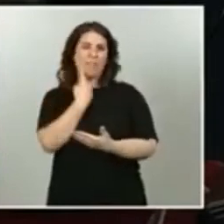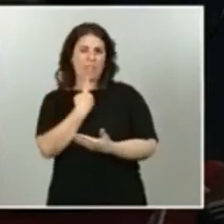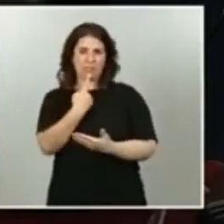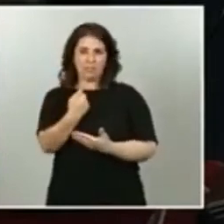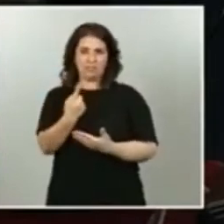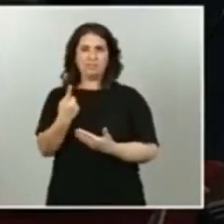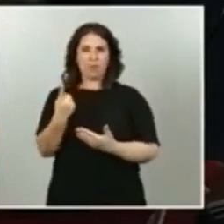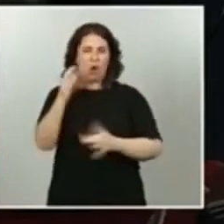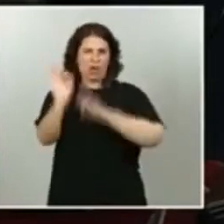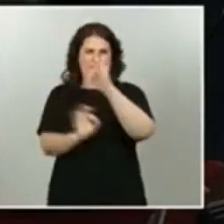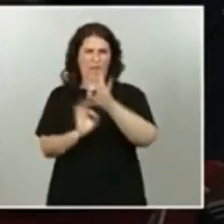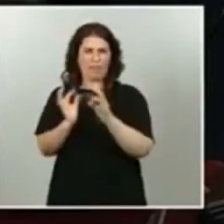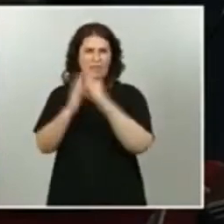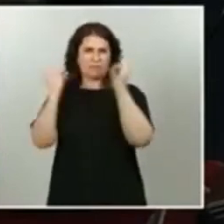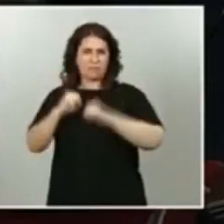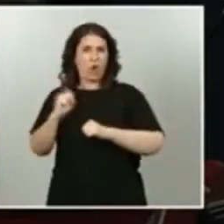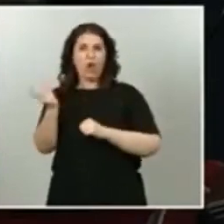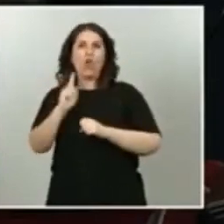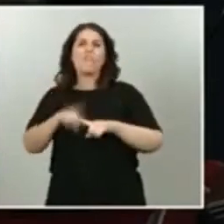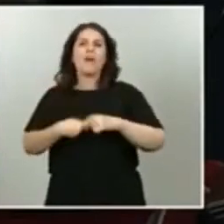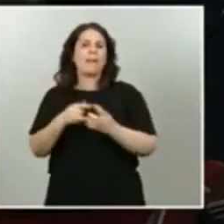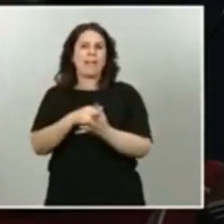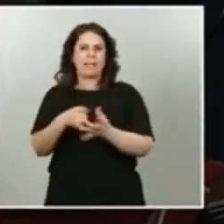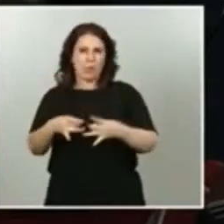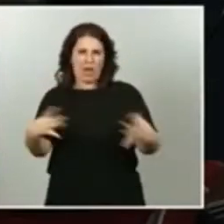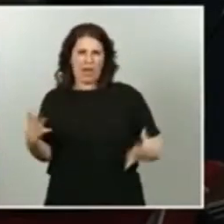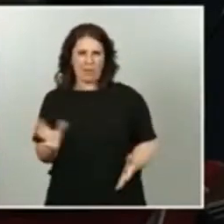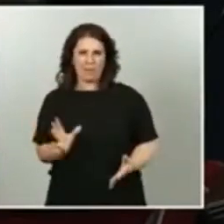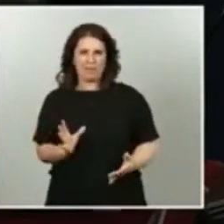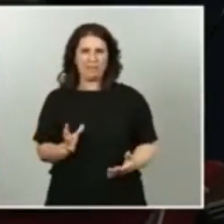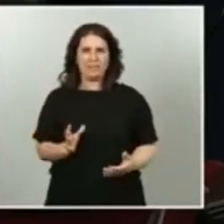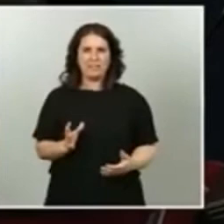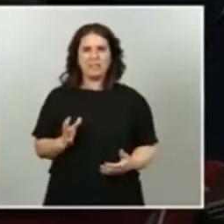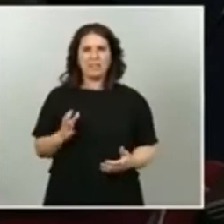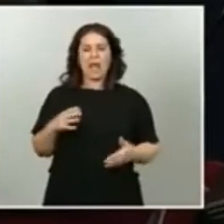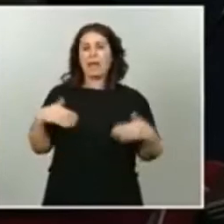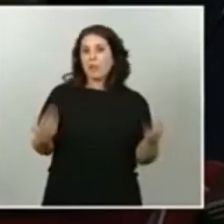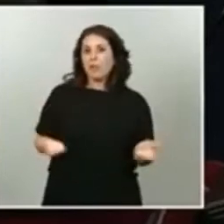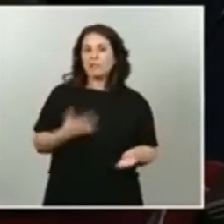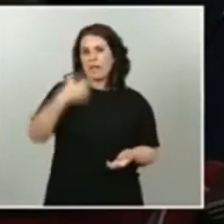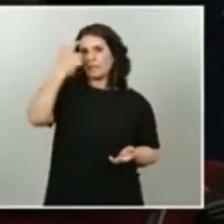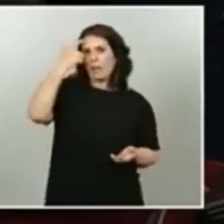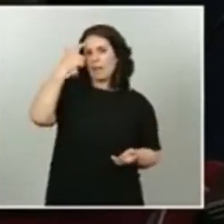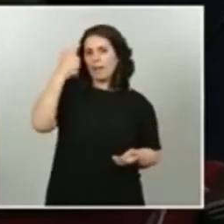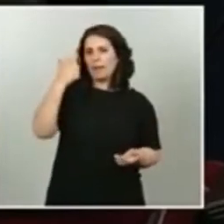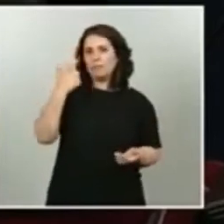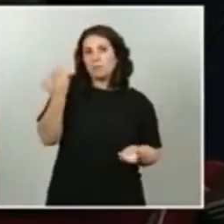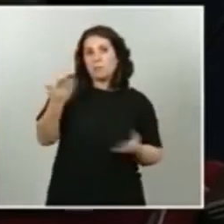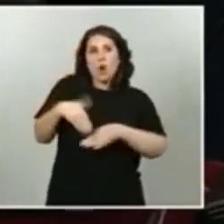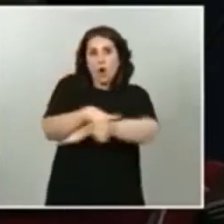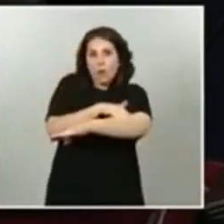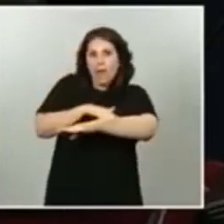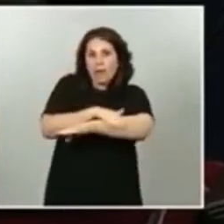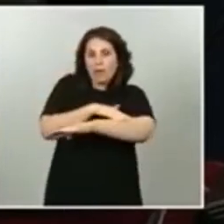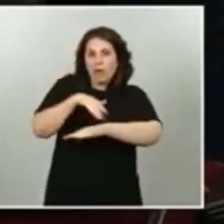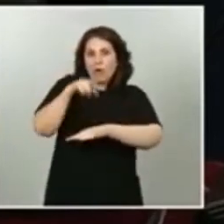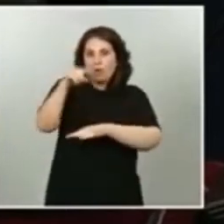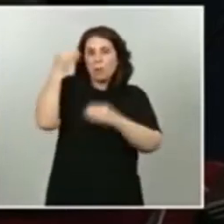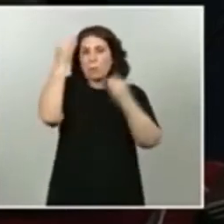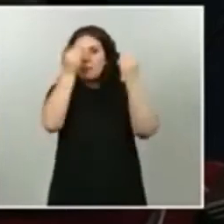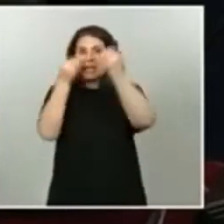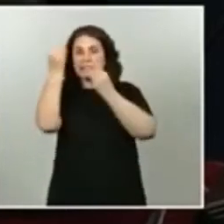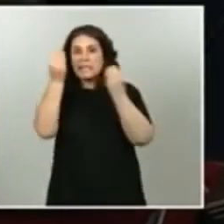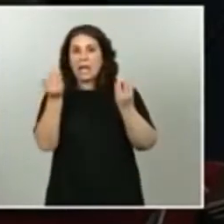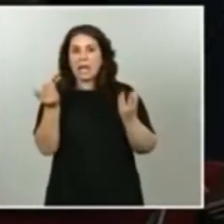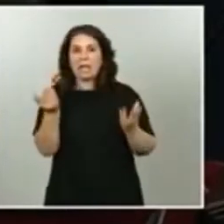familias vulnerables. Quería saber, me interesaba saber si el Gobierno está pensando, tiene